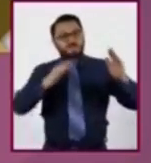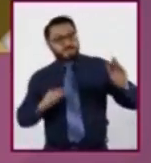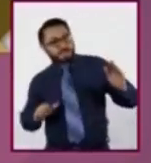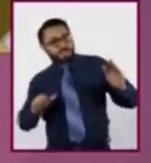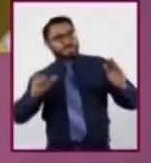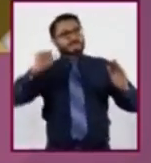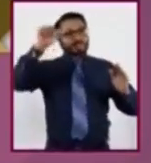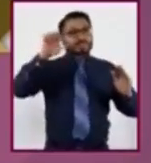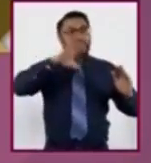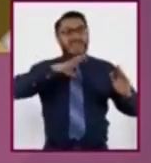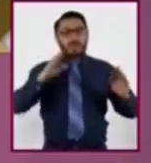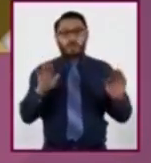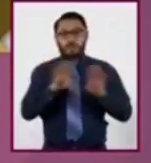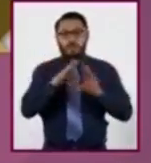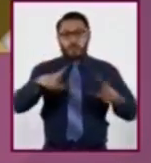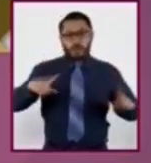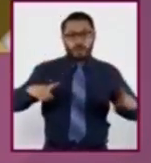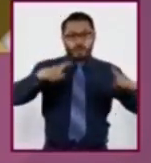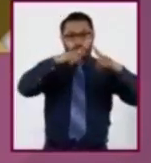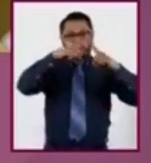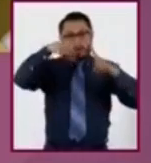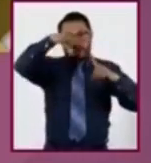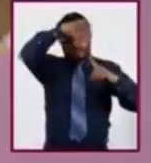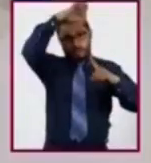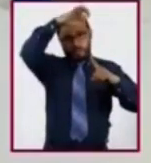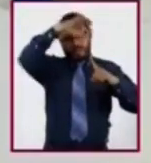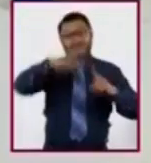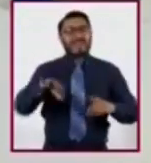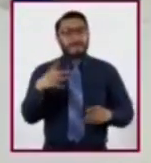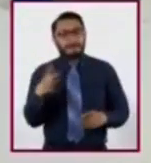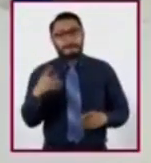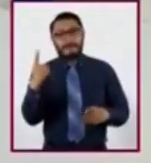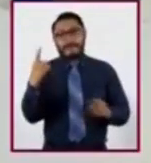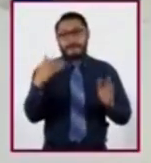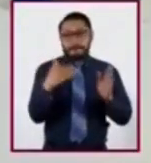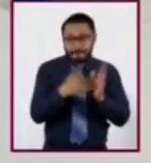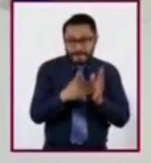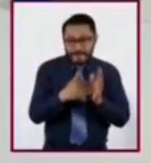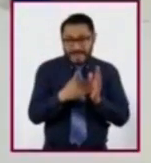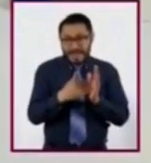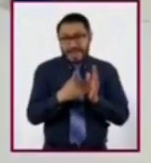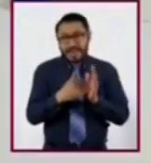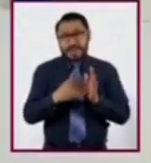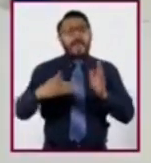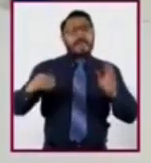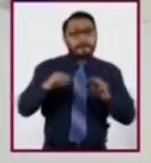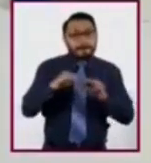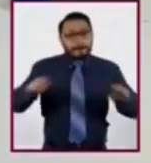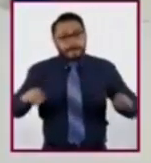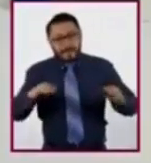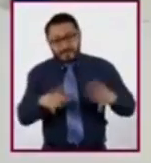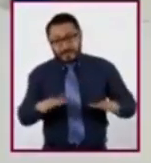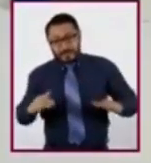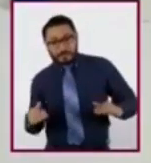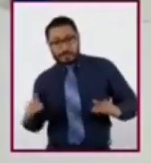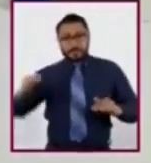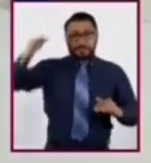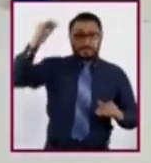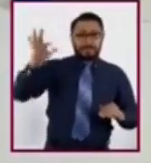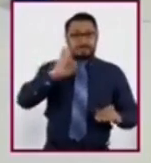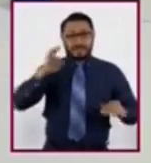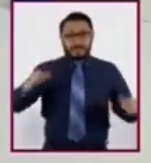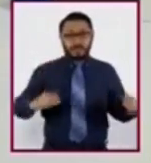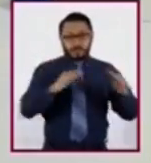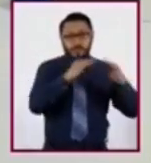tiene forma de pico y su altura es de al menos mil metros sobre el nivel del mar. Si las montañas se agrupan,